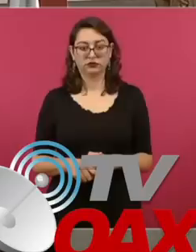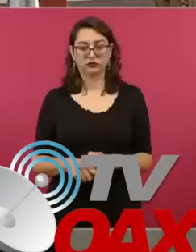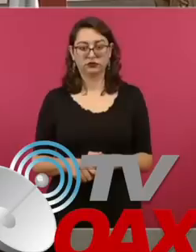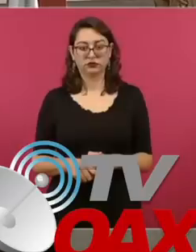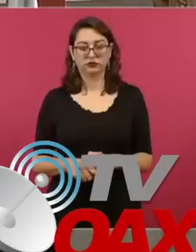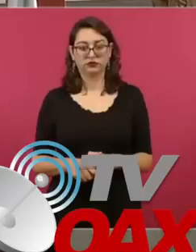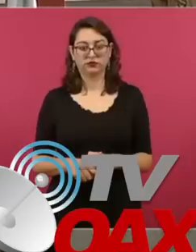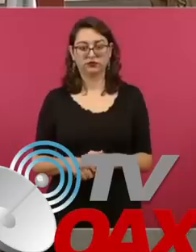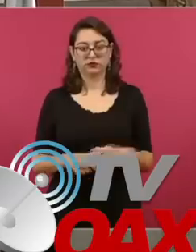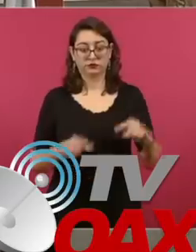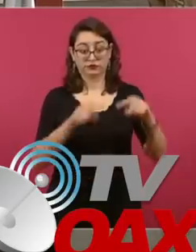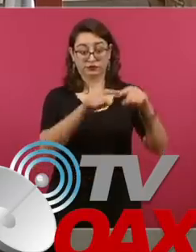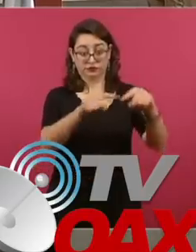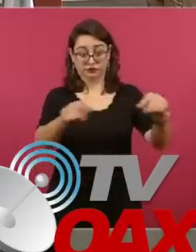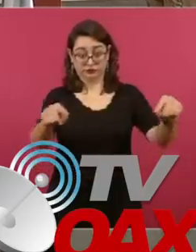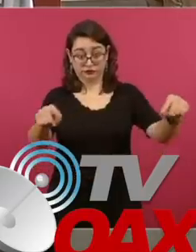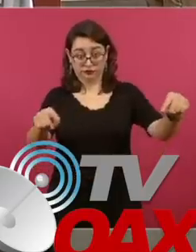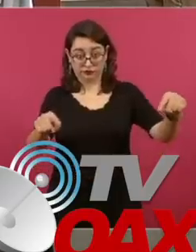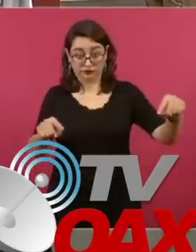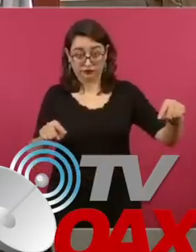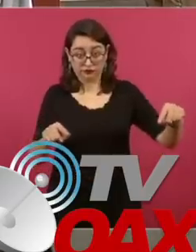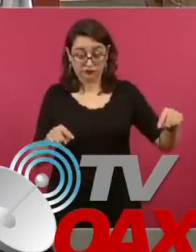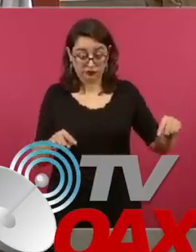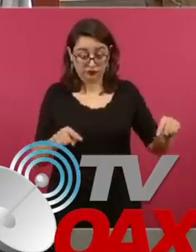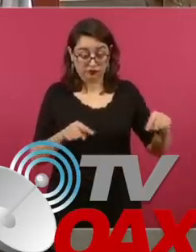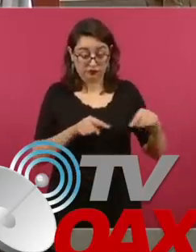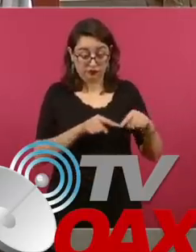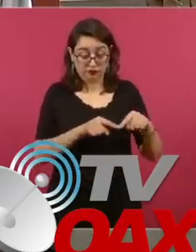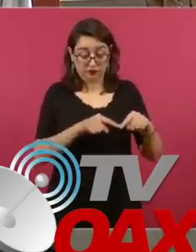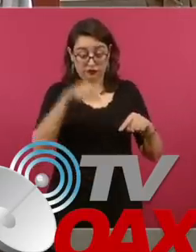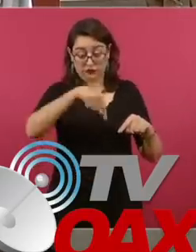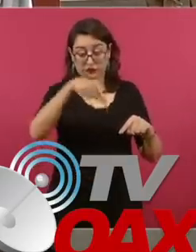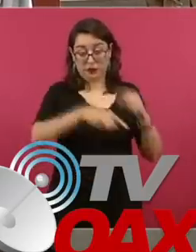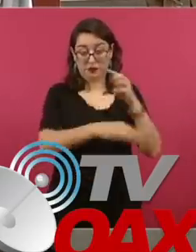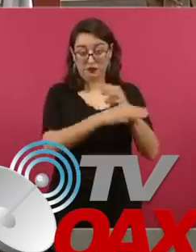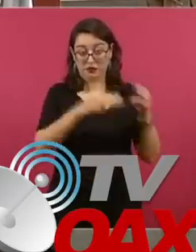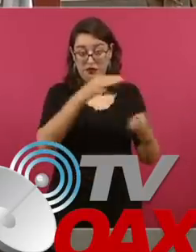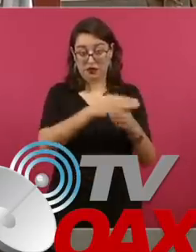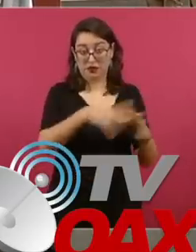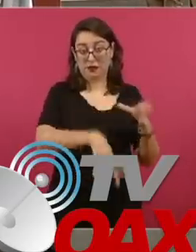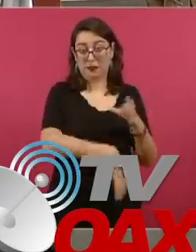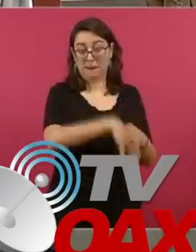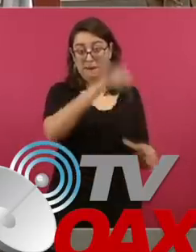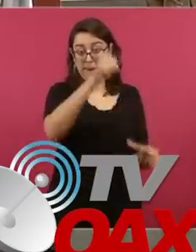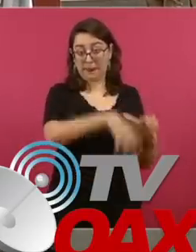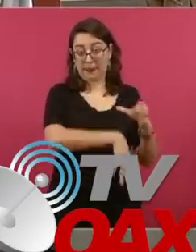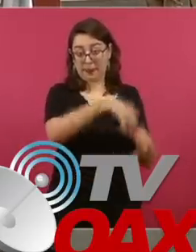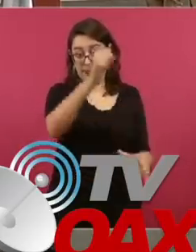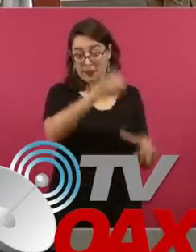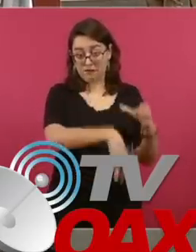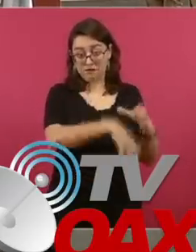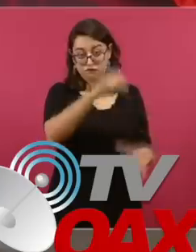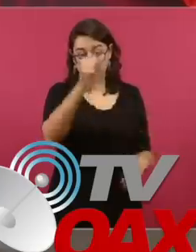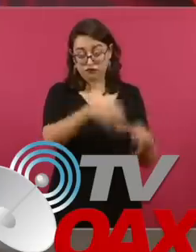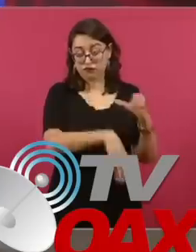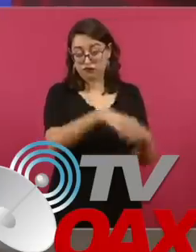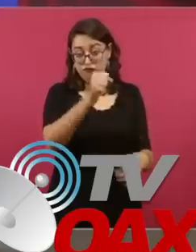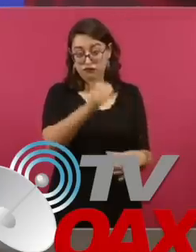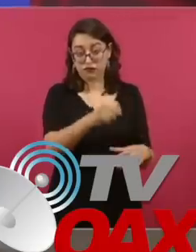esta es la línea aquí, esta es la zona impactada del banco, pero tienen para acá